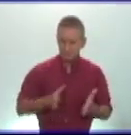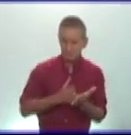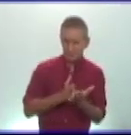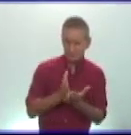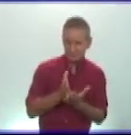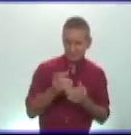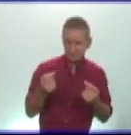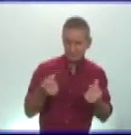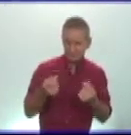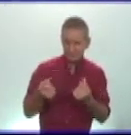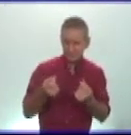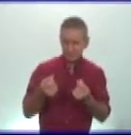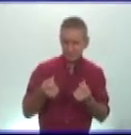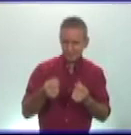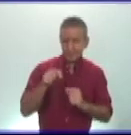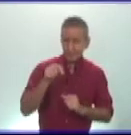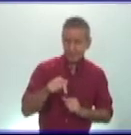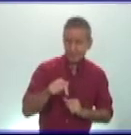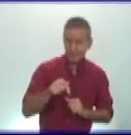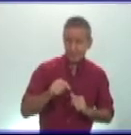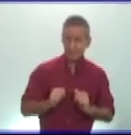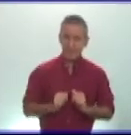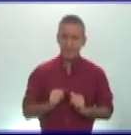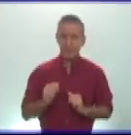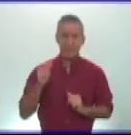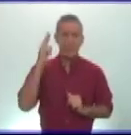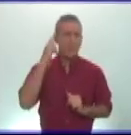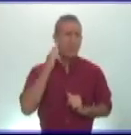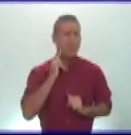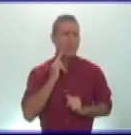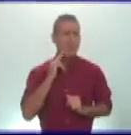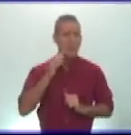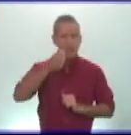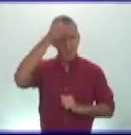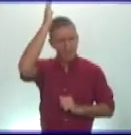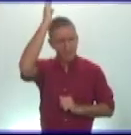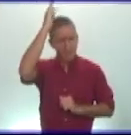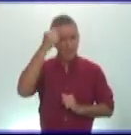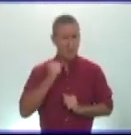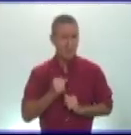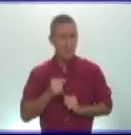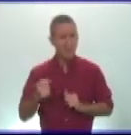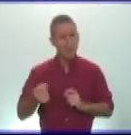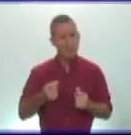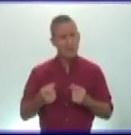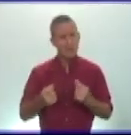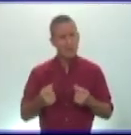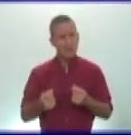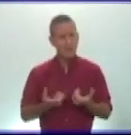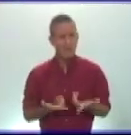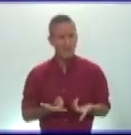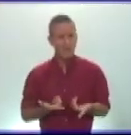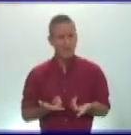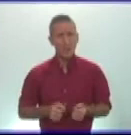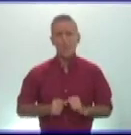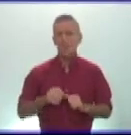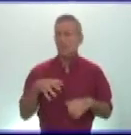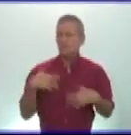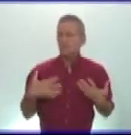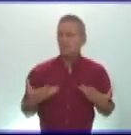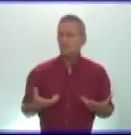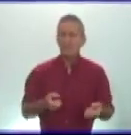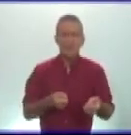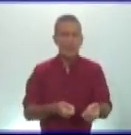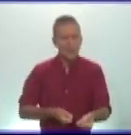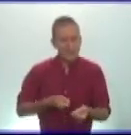con la economía de esta antigua roma bueno la economía en la antigua roma inicialmente tenía